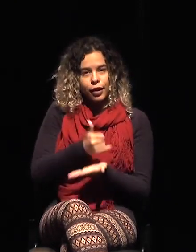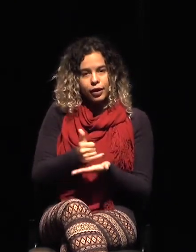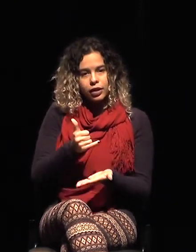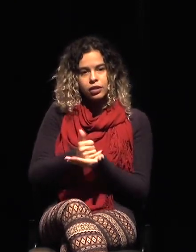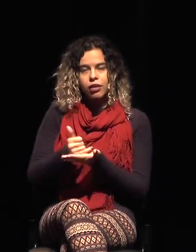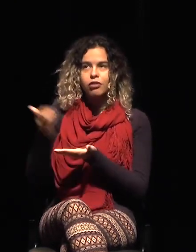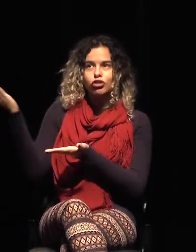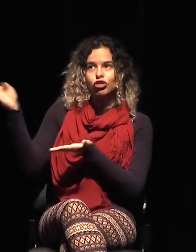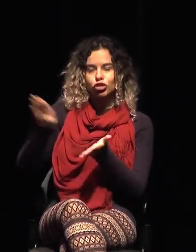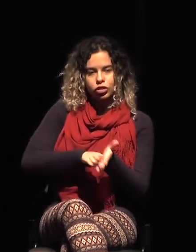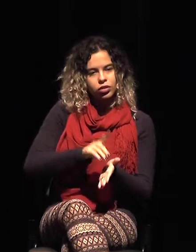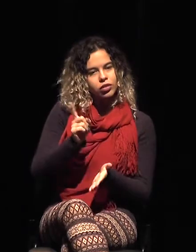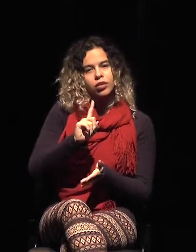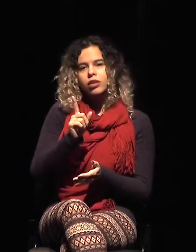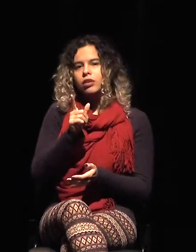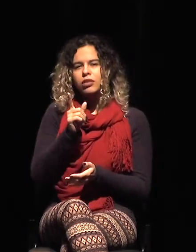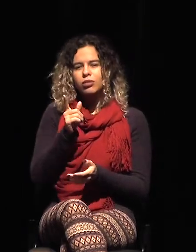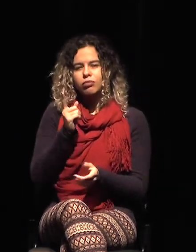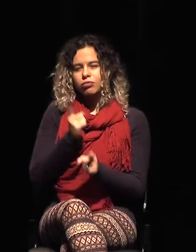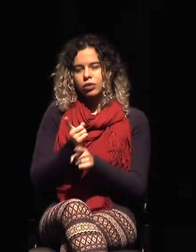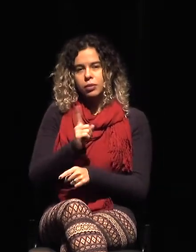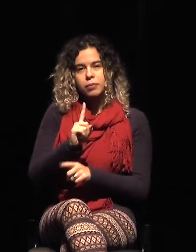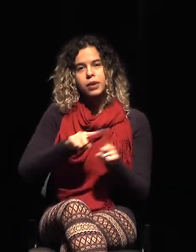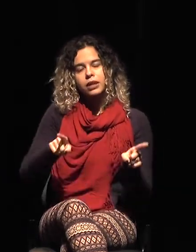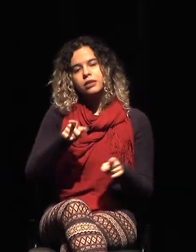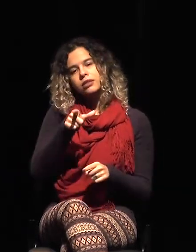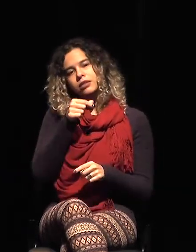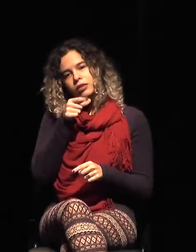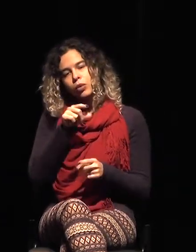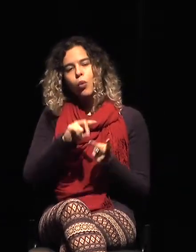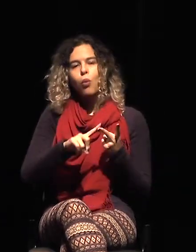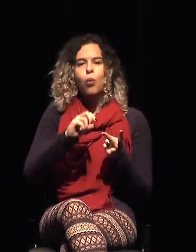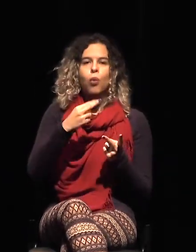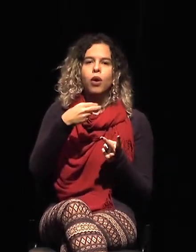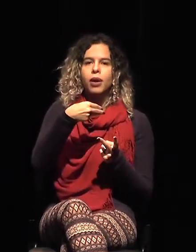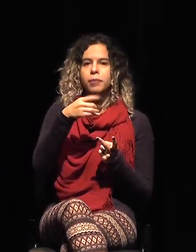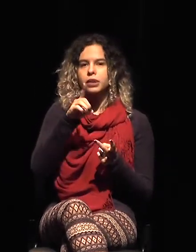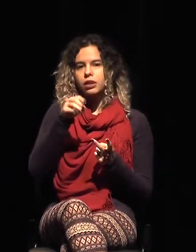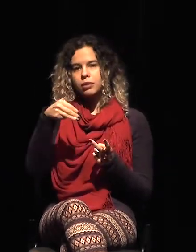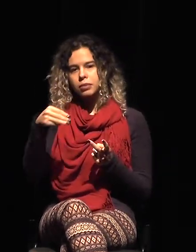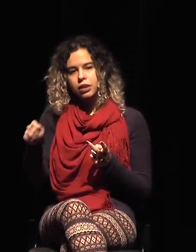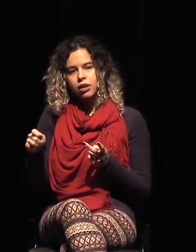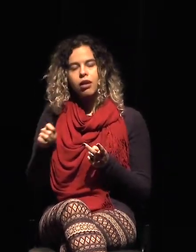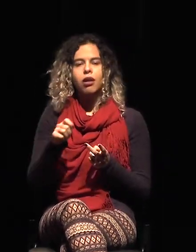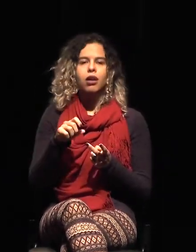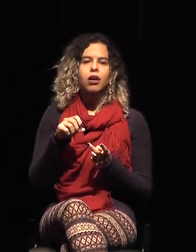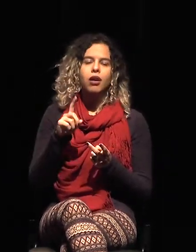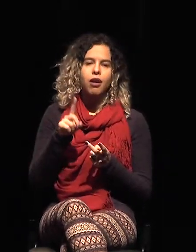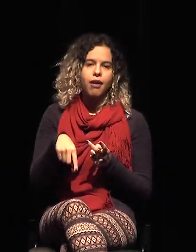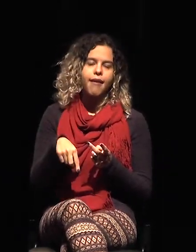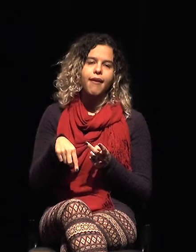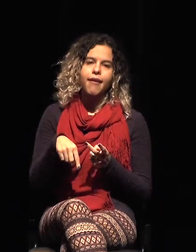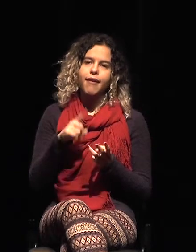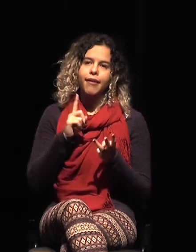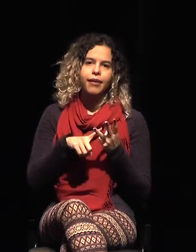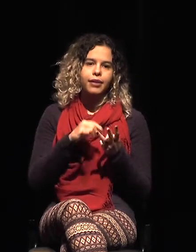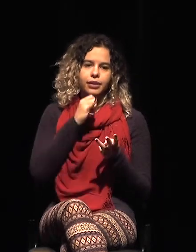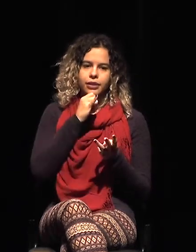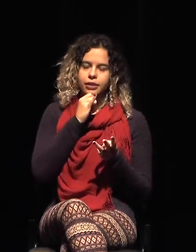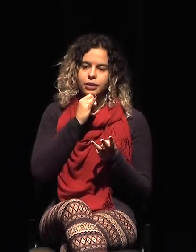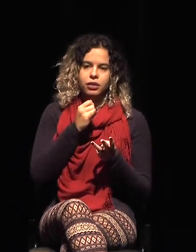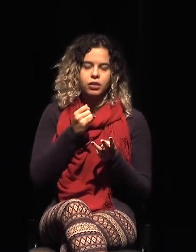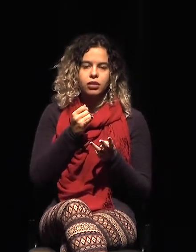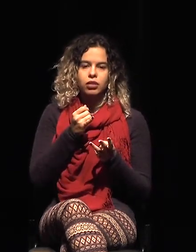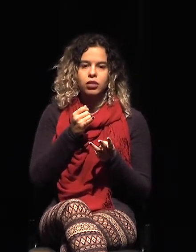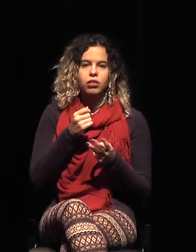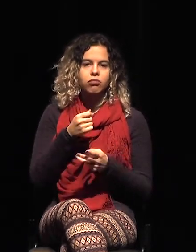MDMA, que es ya metafetamina o incluso anfetamina, también el producto para